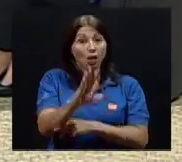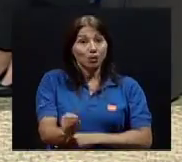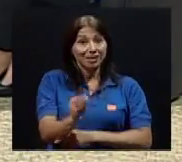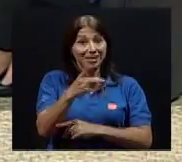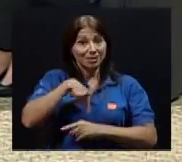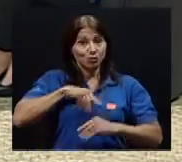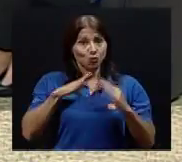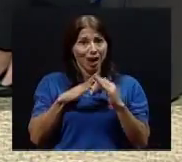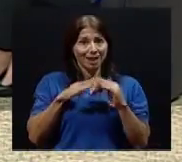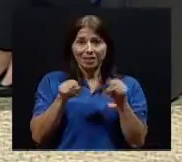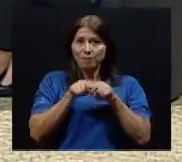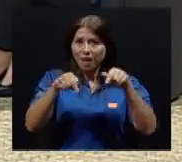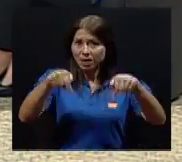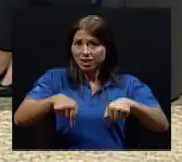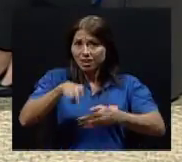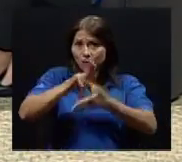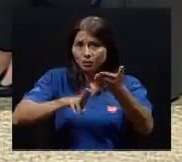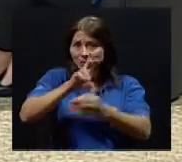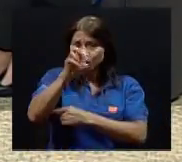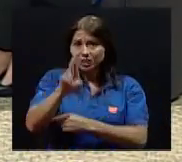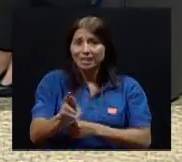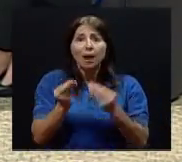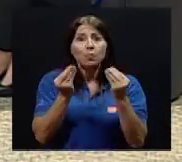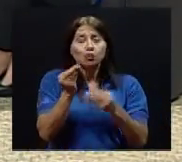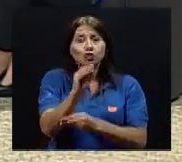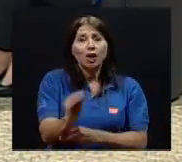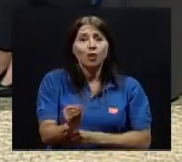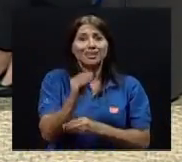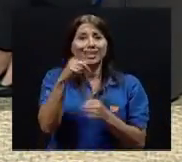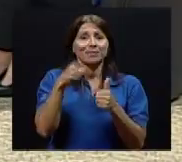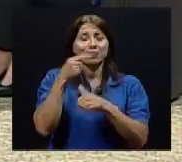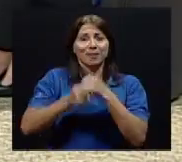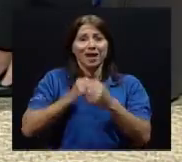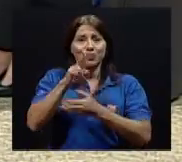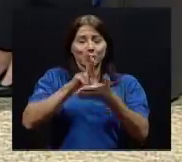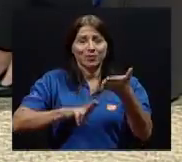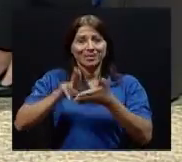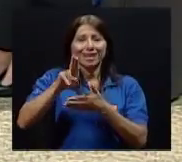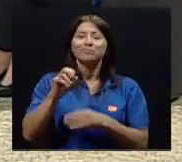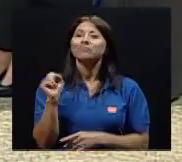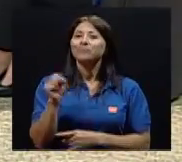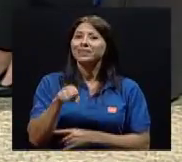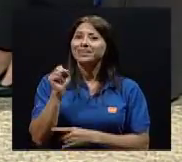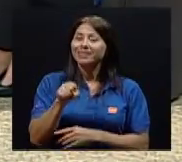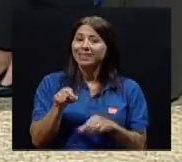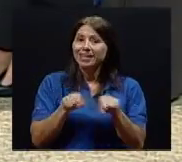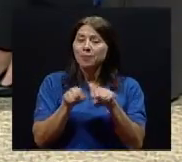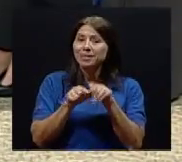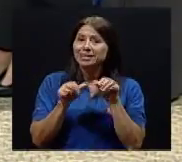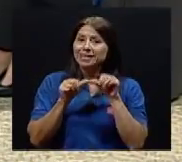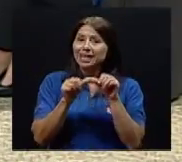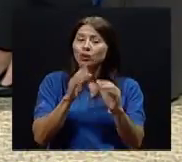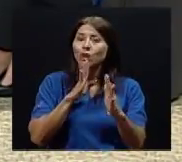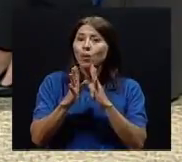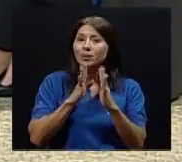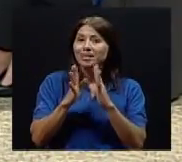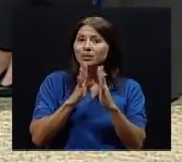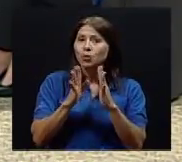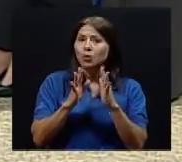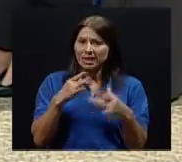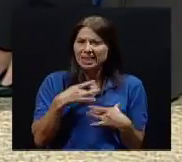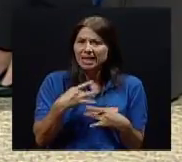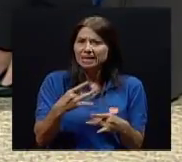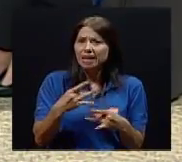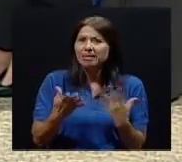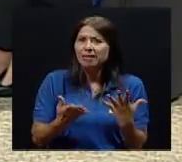Cuando hay adolescentes en nuestro hogar, y aquí mismo también en la Universidad de Costa Rica, hay muchos adolescentes de primer ingreso. Y bueno, creo que siguiendo la